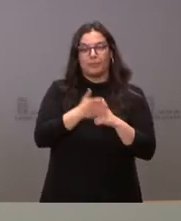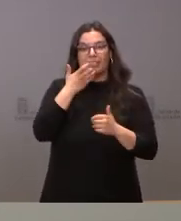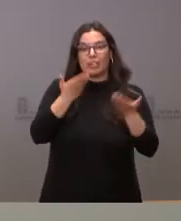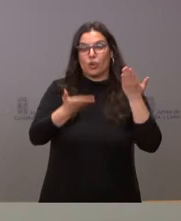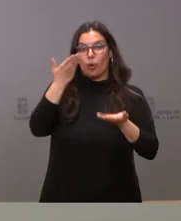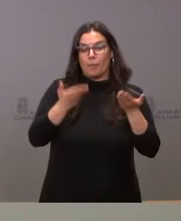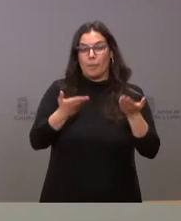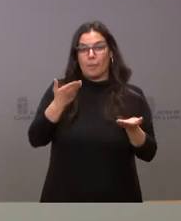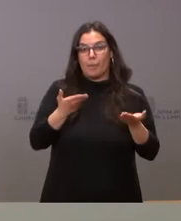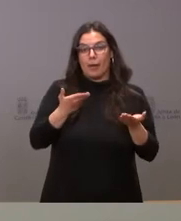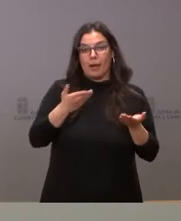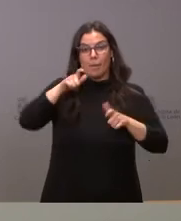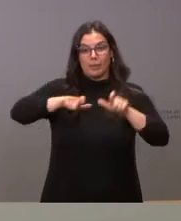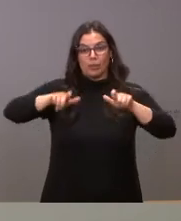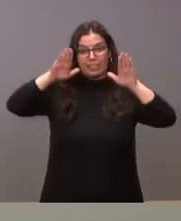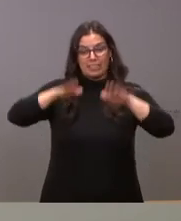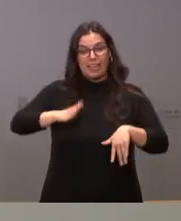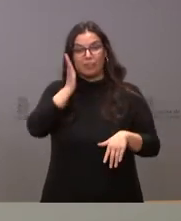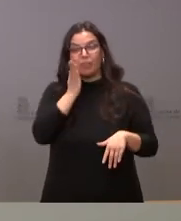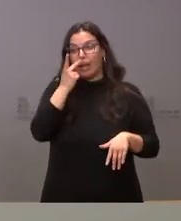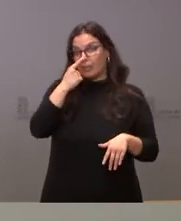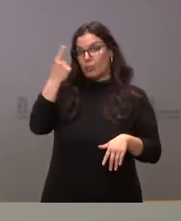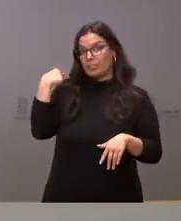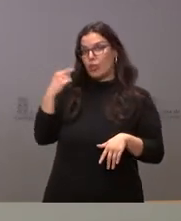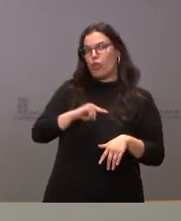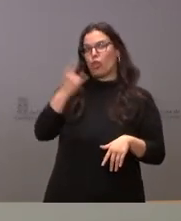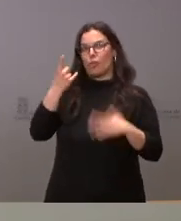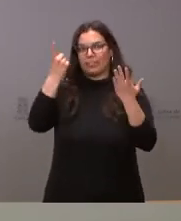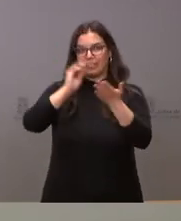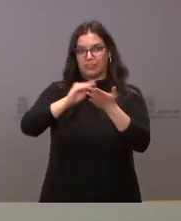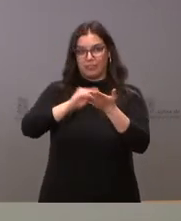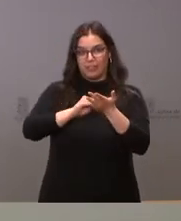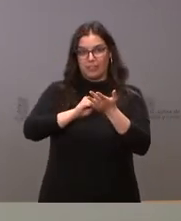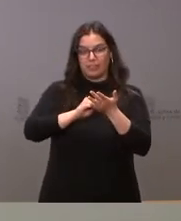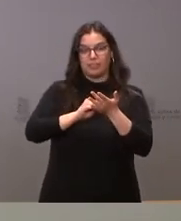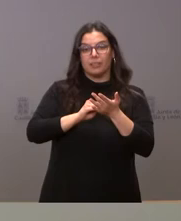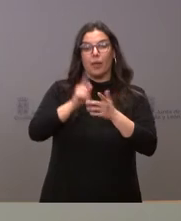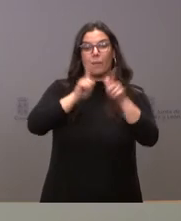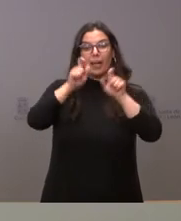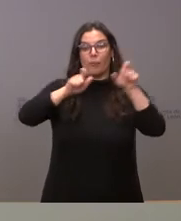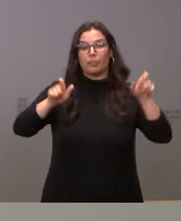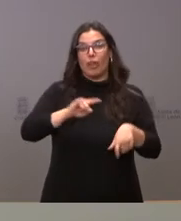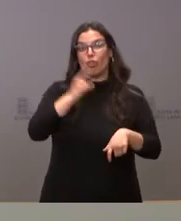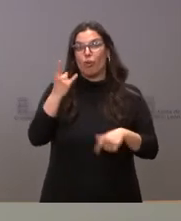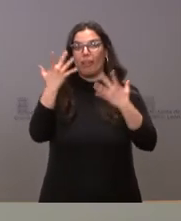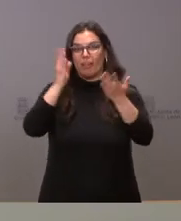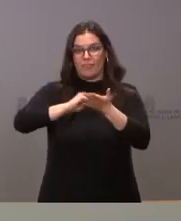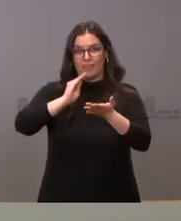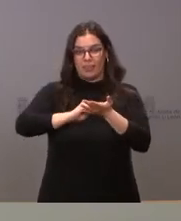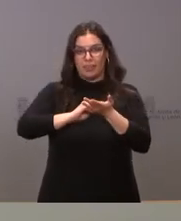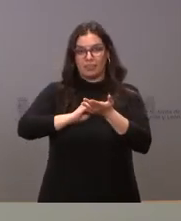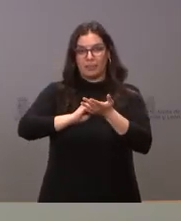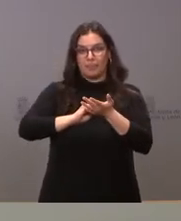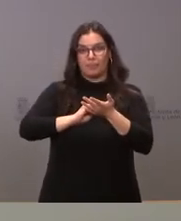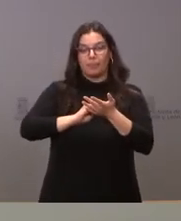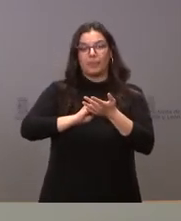número de pernoctaciones en igual periodo del año anterior y multiplica por diez el número de viajeros, los primeros en pernoctaciones por encima de